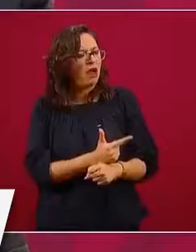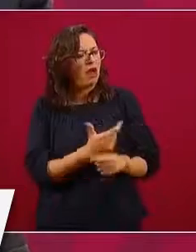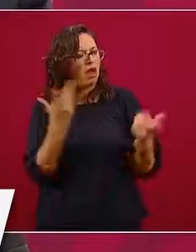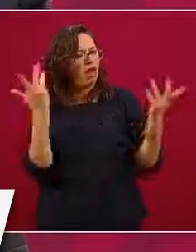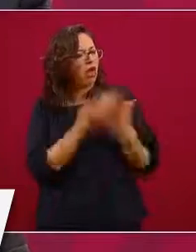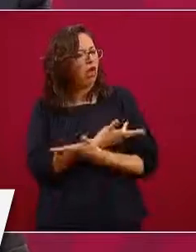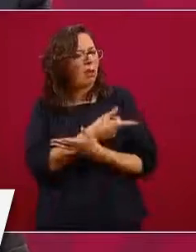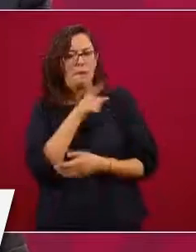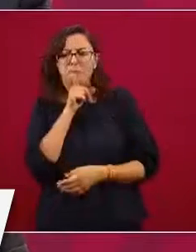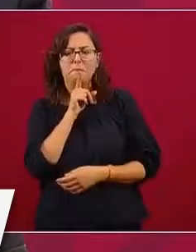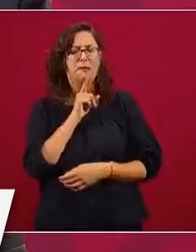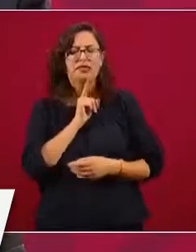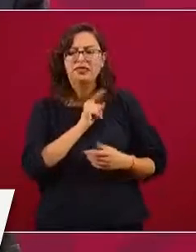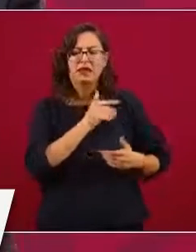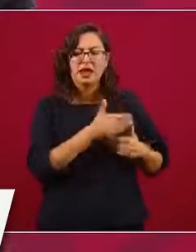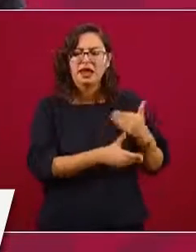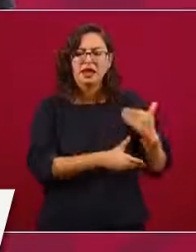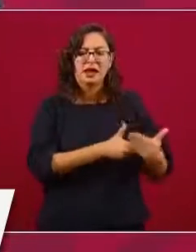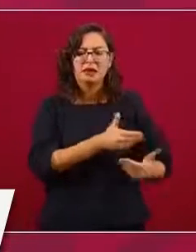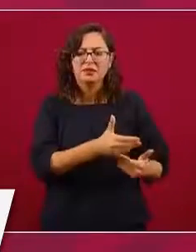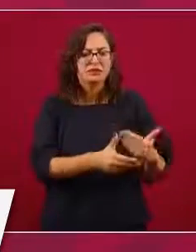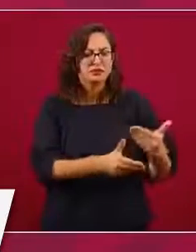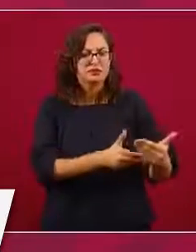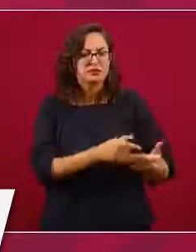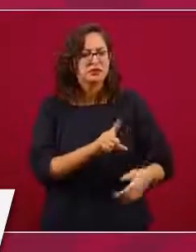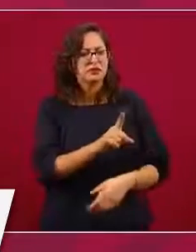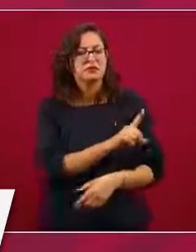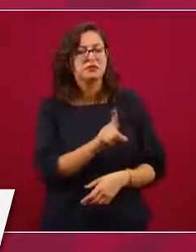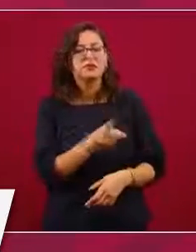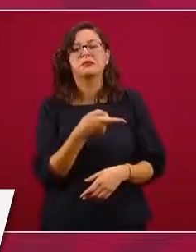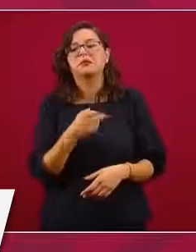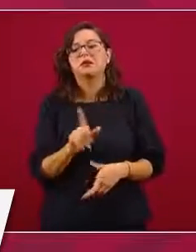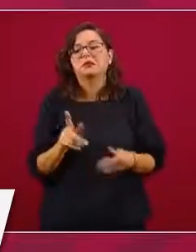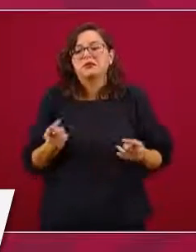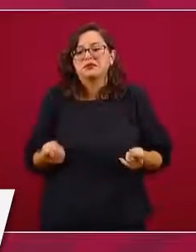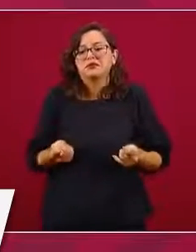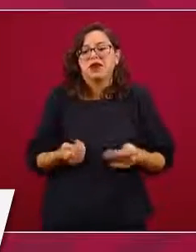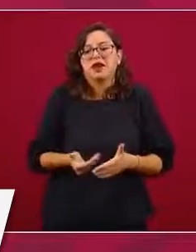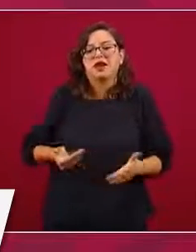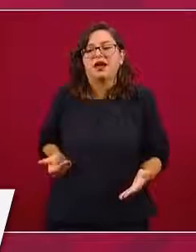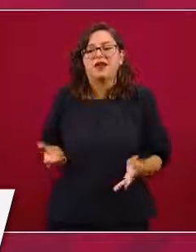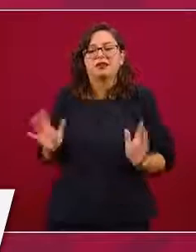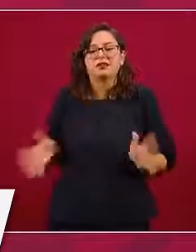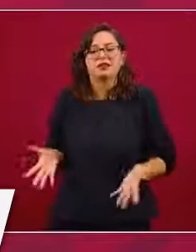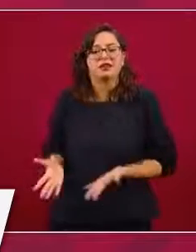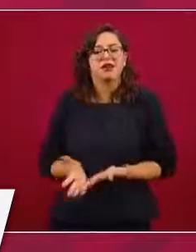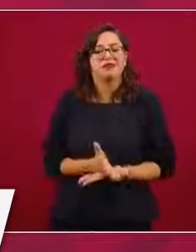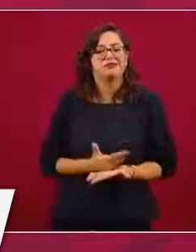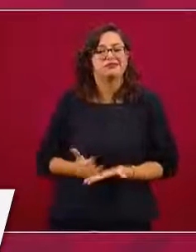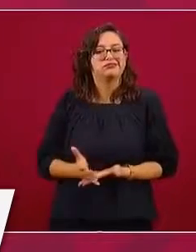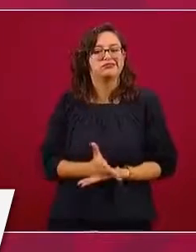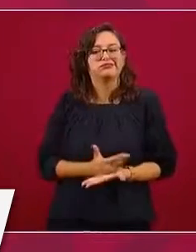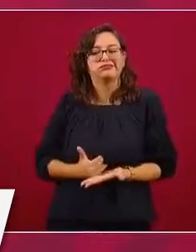pero ya habían obtenido ganancias.